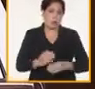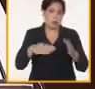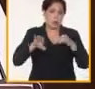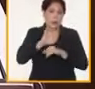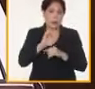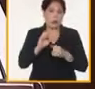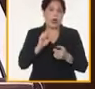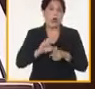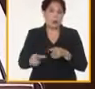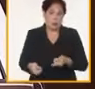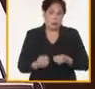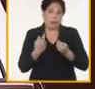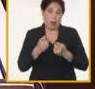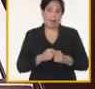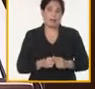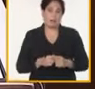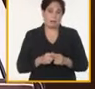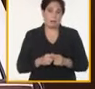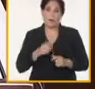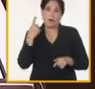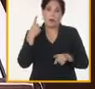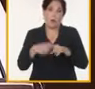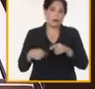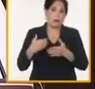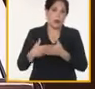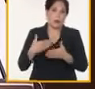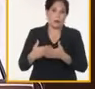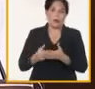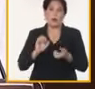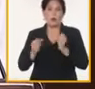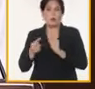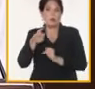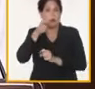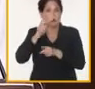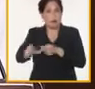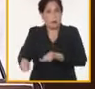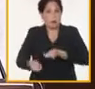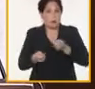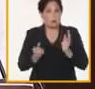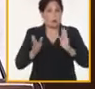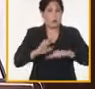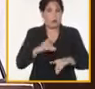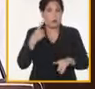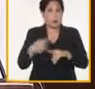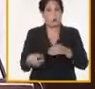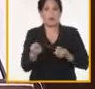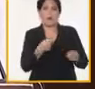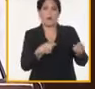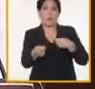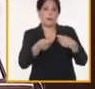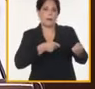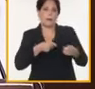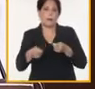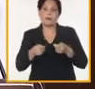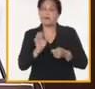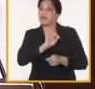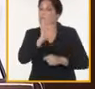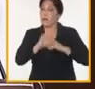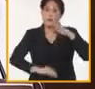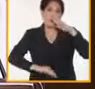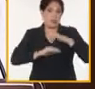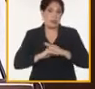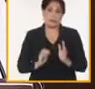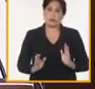de la Agricultura, el Minarias Cuba hacia los productores. En cuanto a la comercialización, son insuficientes los